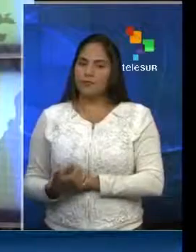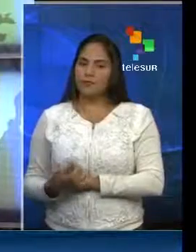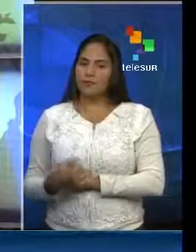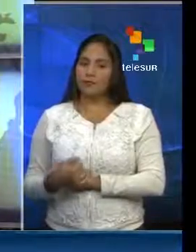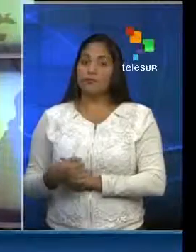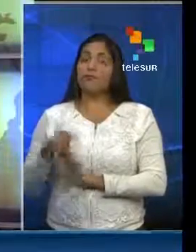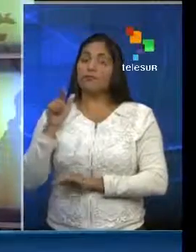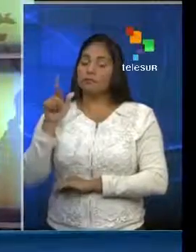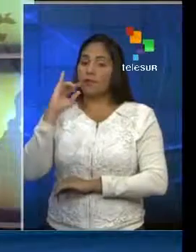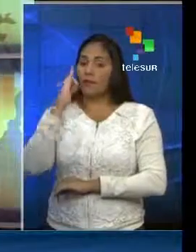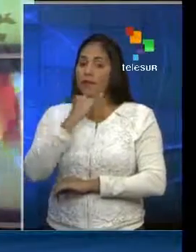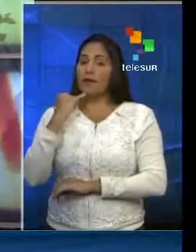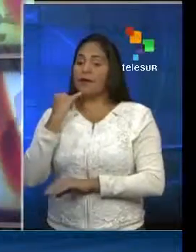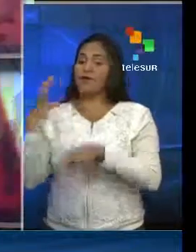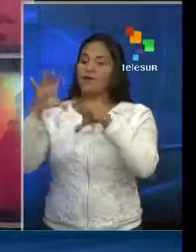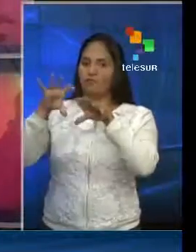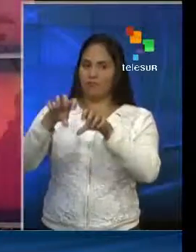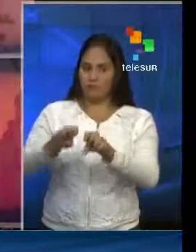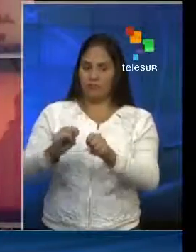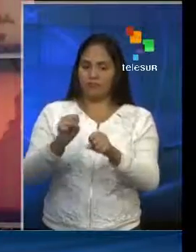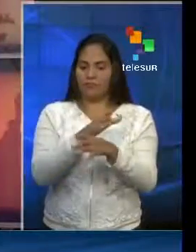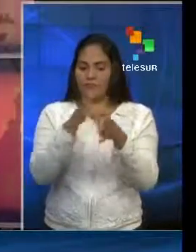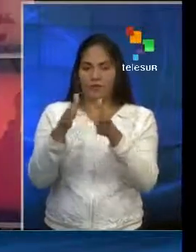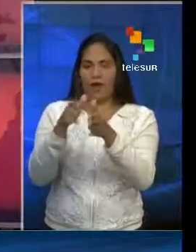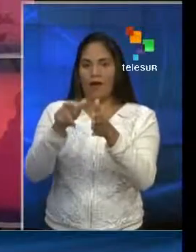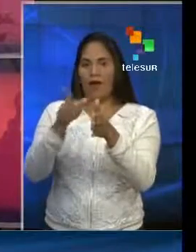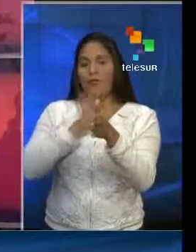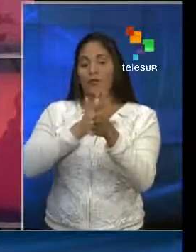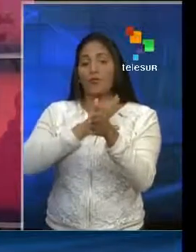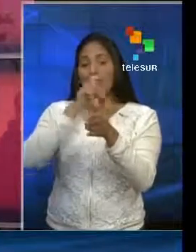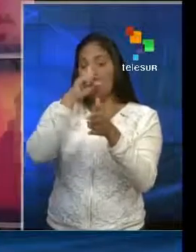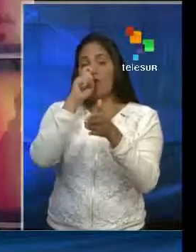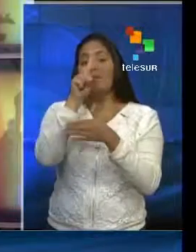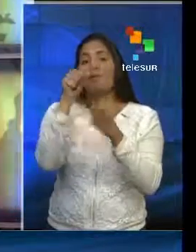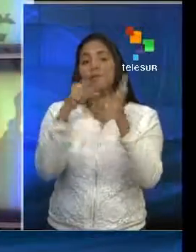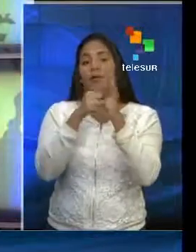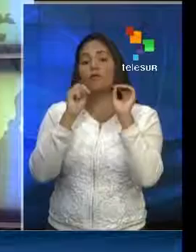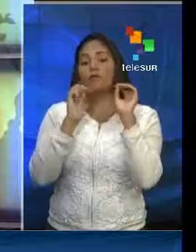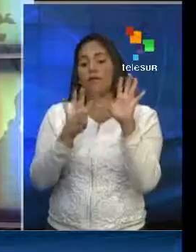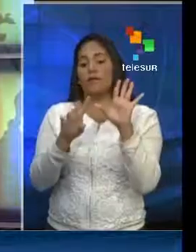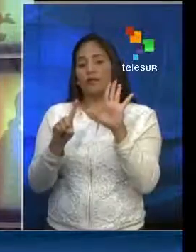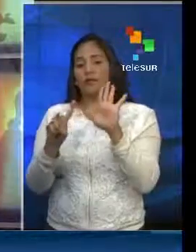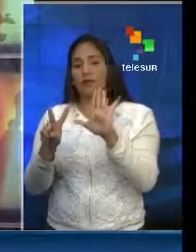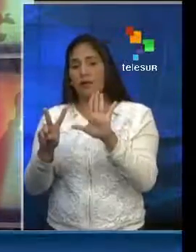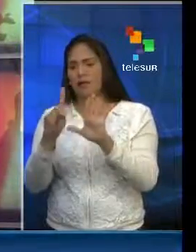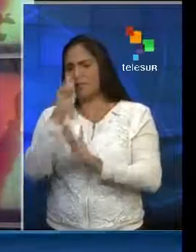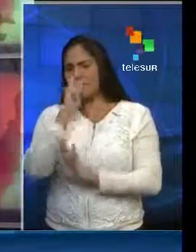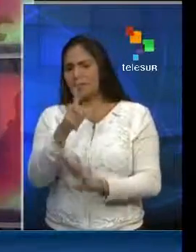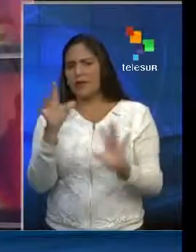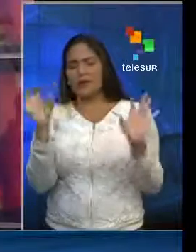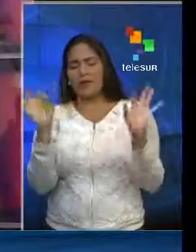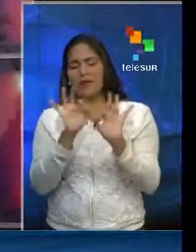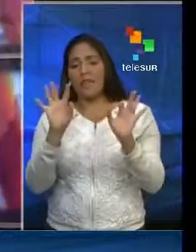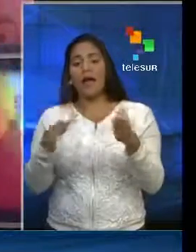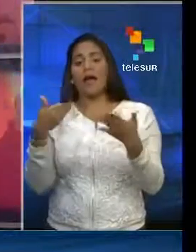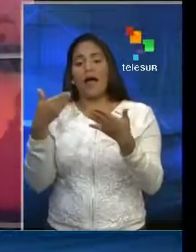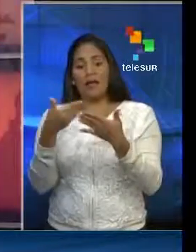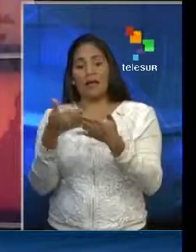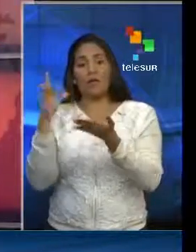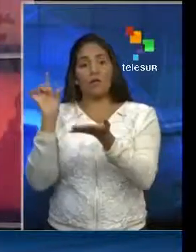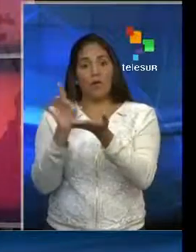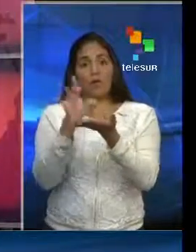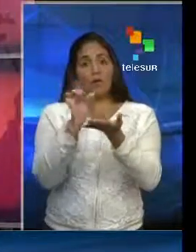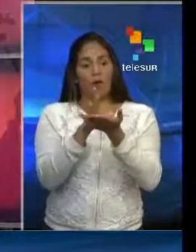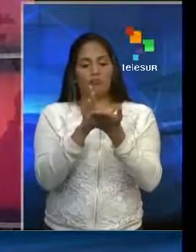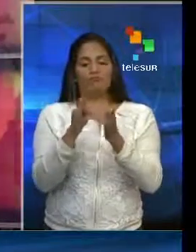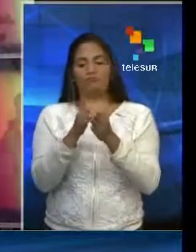Y desde que Israel ocupó la Franja de Gaza en 1967, y no la dejó sino hasta el desalojo de las colonias que dividían